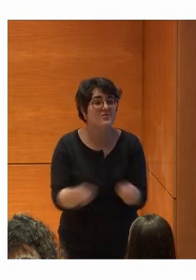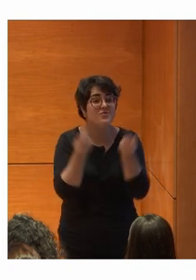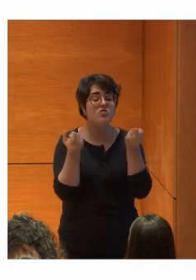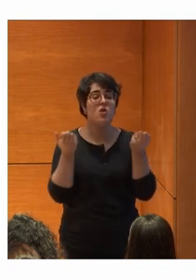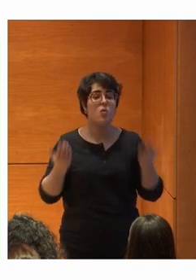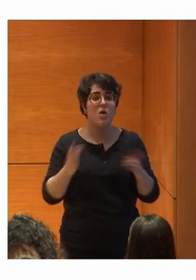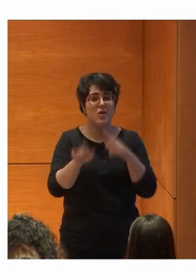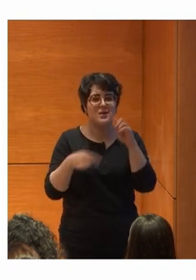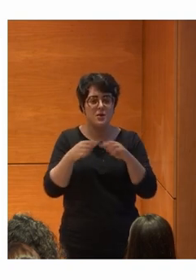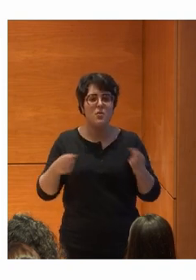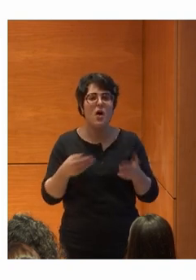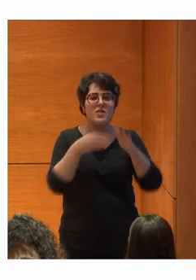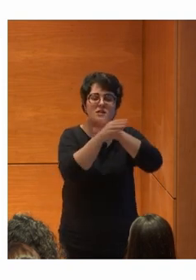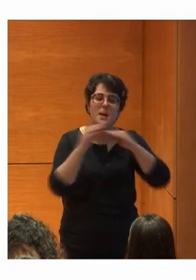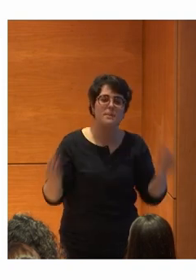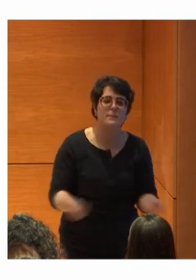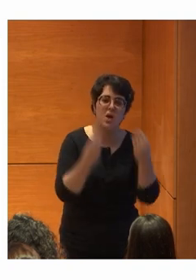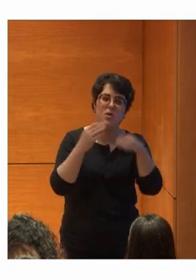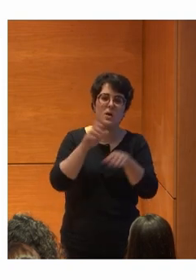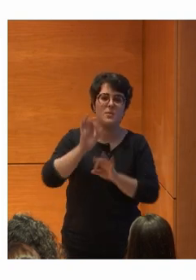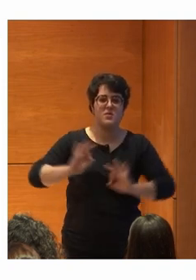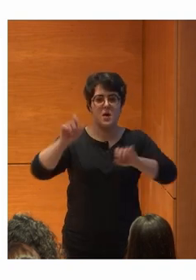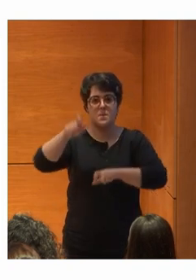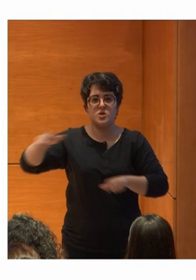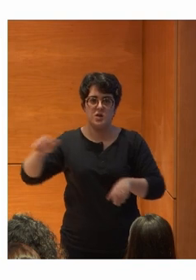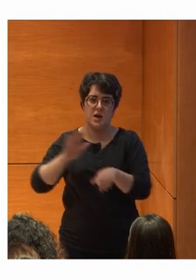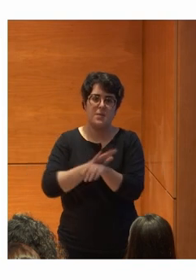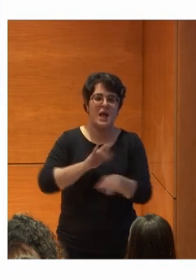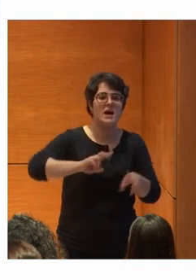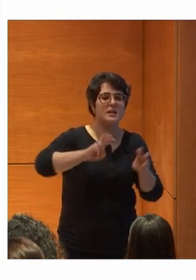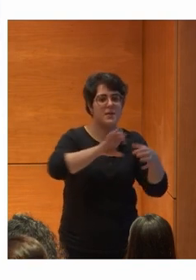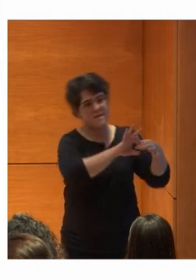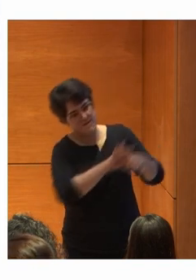Para mejorar La accesibilidad De estas personas Hacia la tecnología